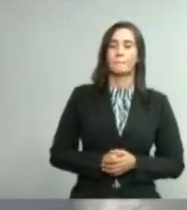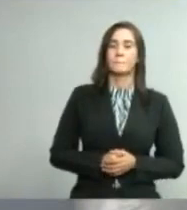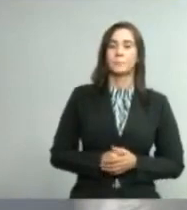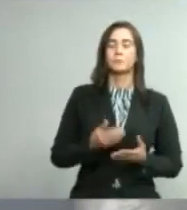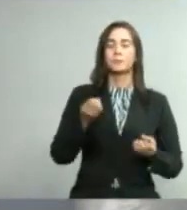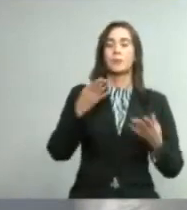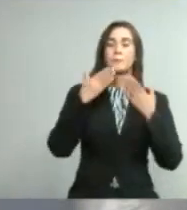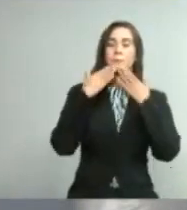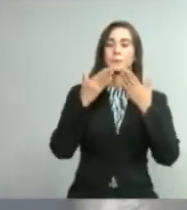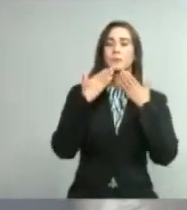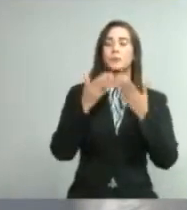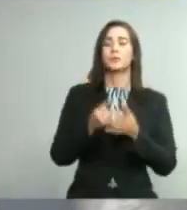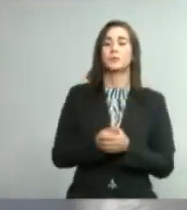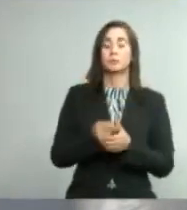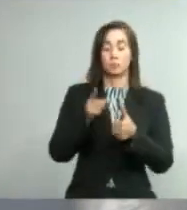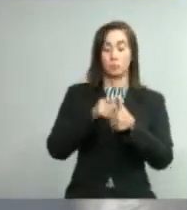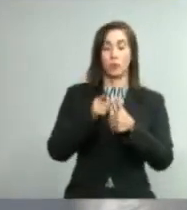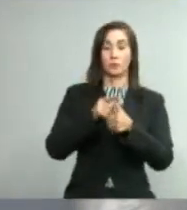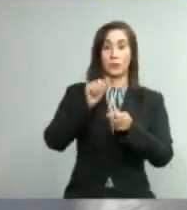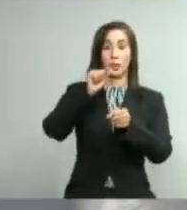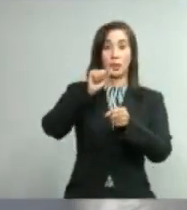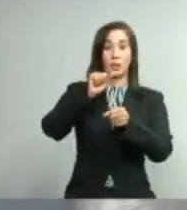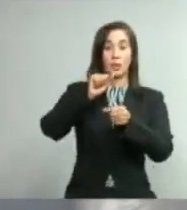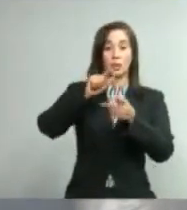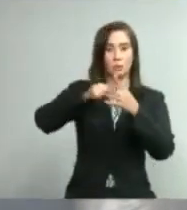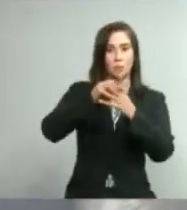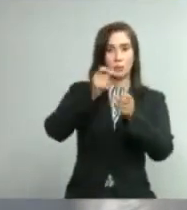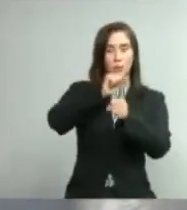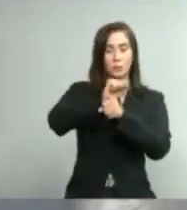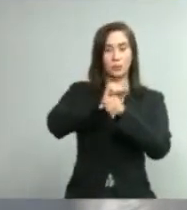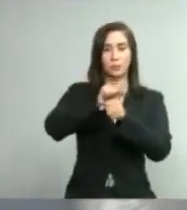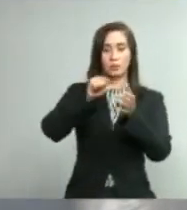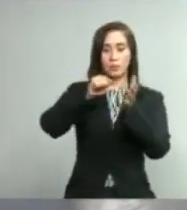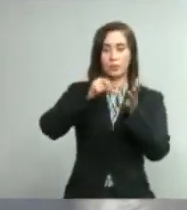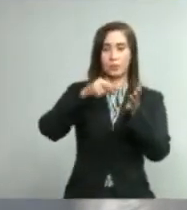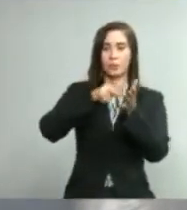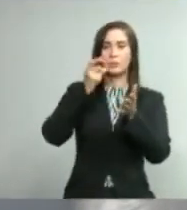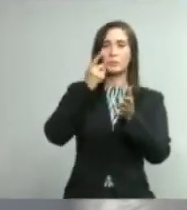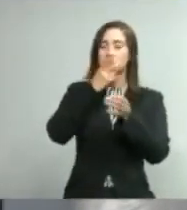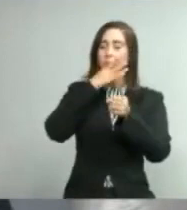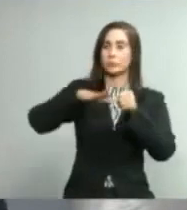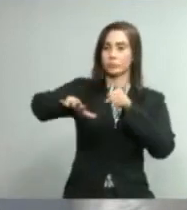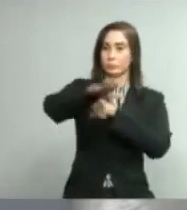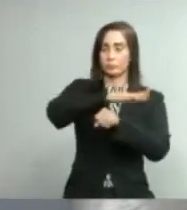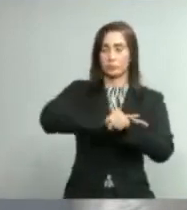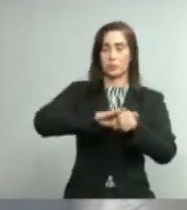Bien, muchas gracias. El operativo ya está montado y